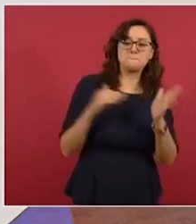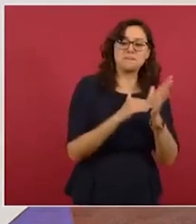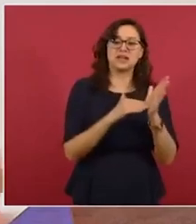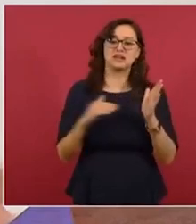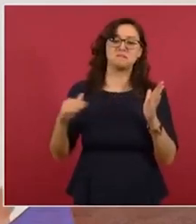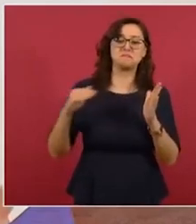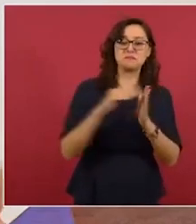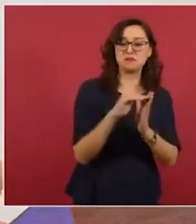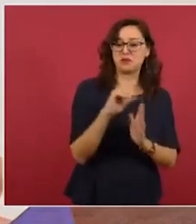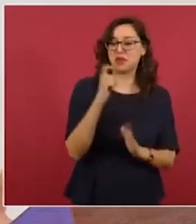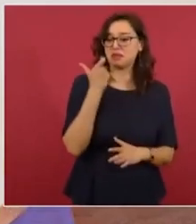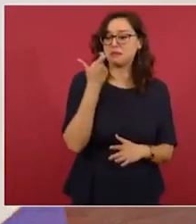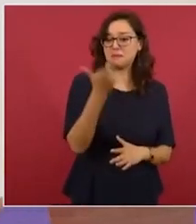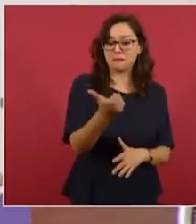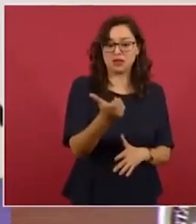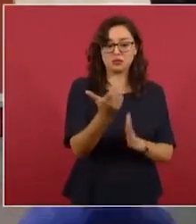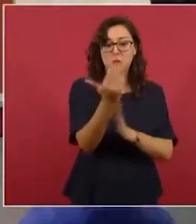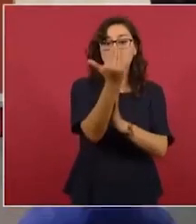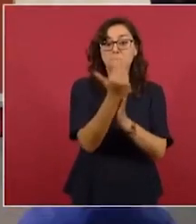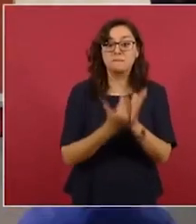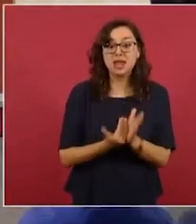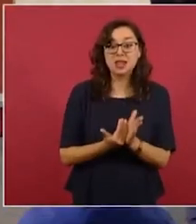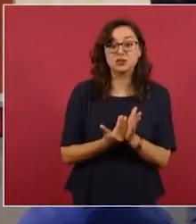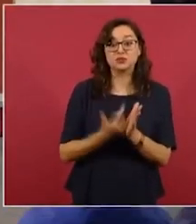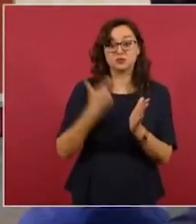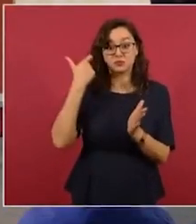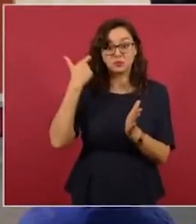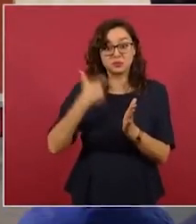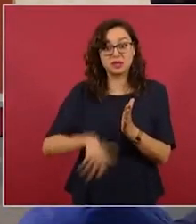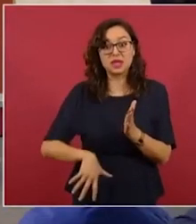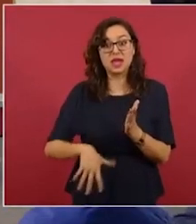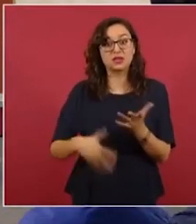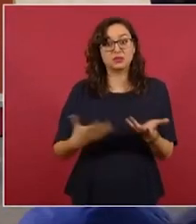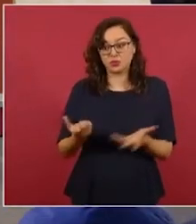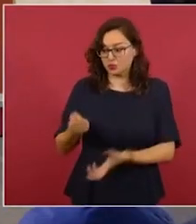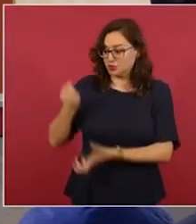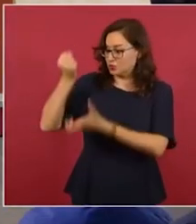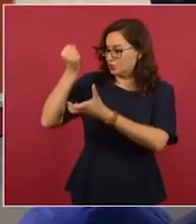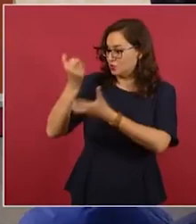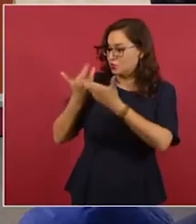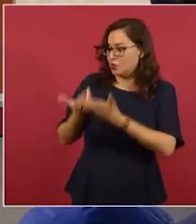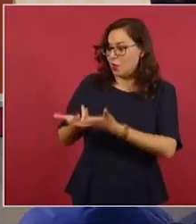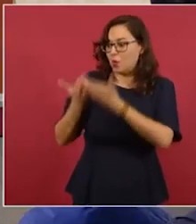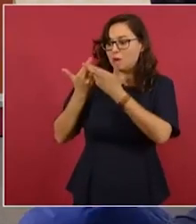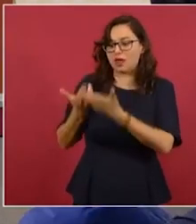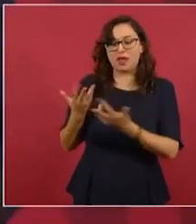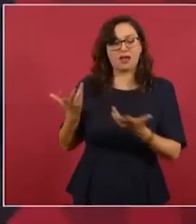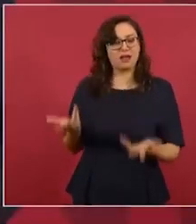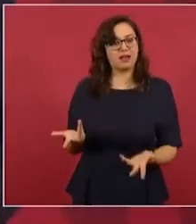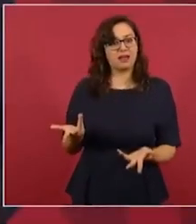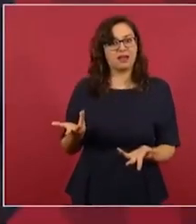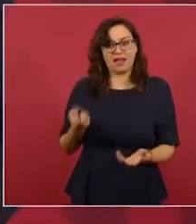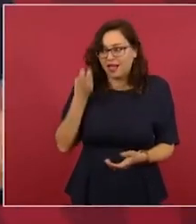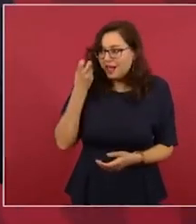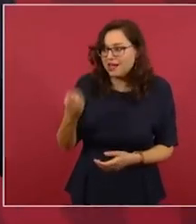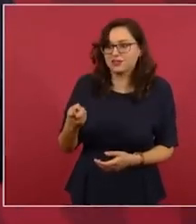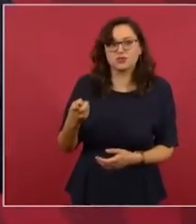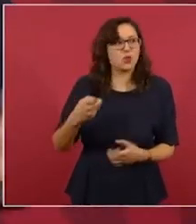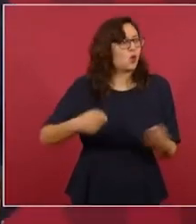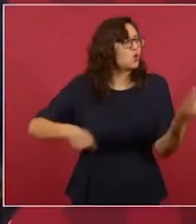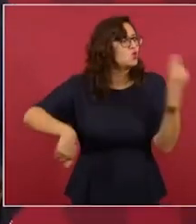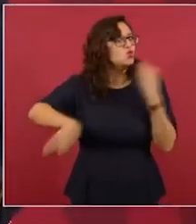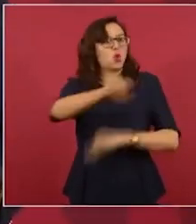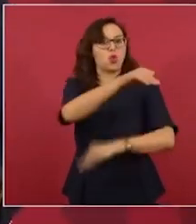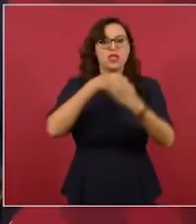Deberían de estar contentísimos, todos,